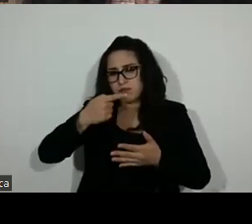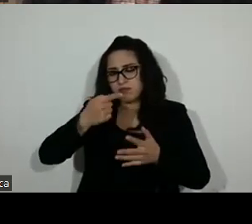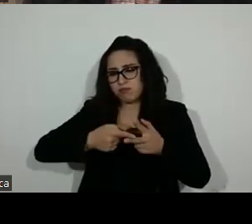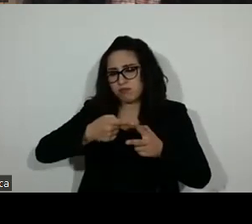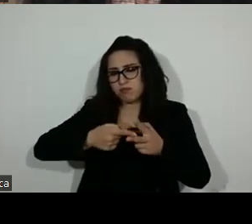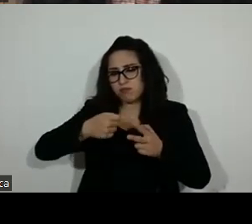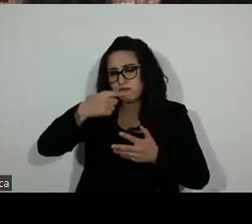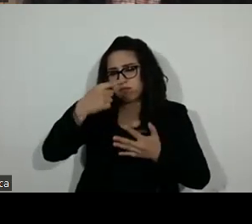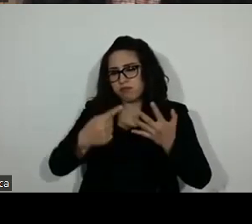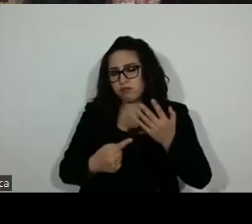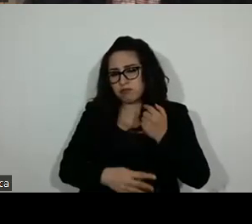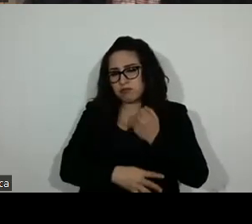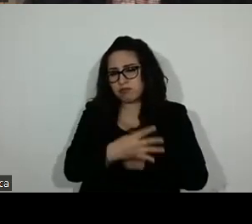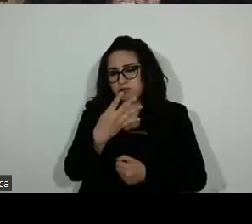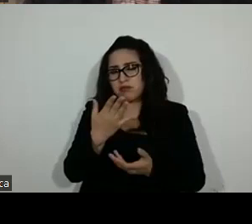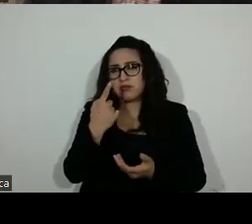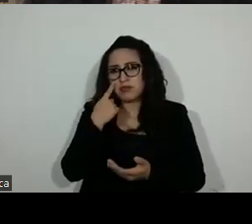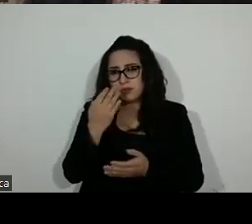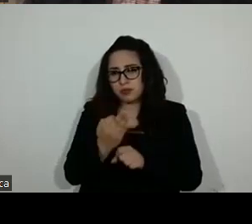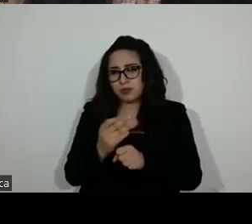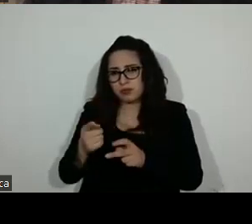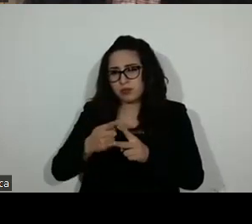No sé si... permítame.